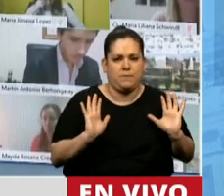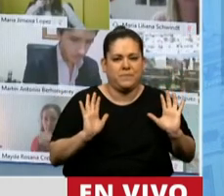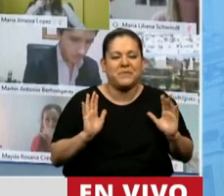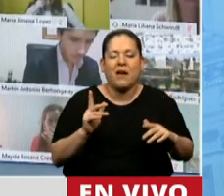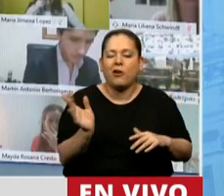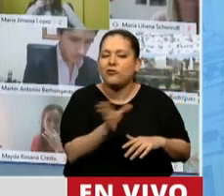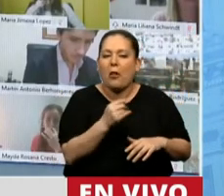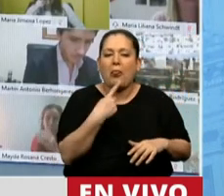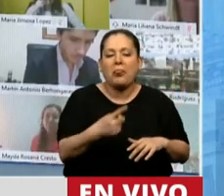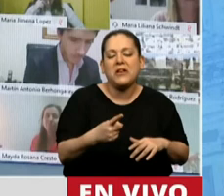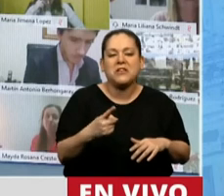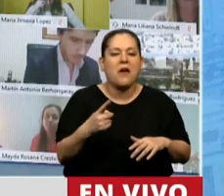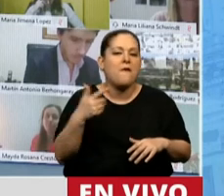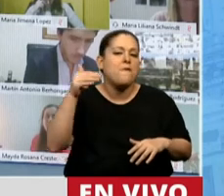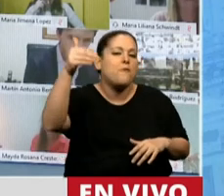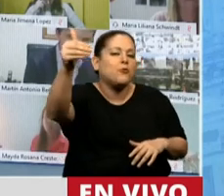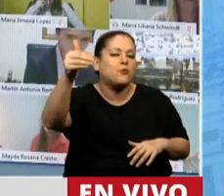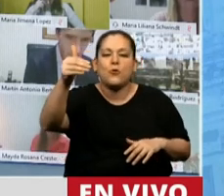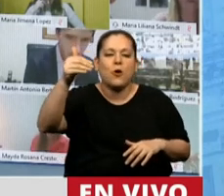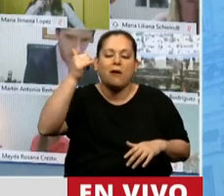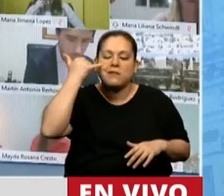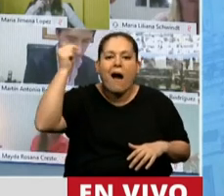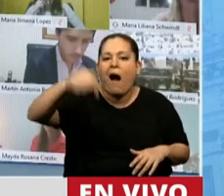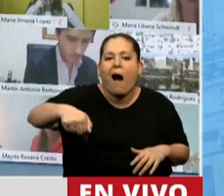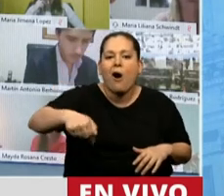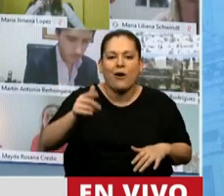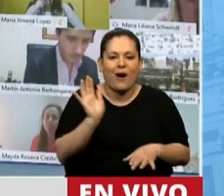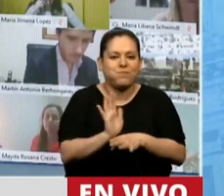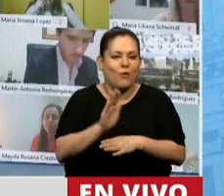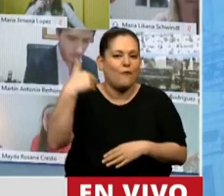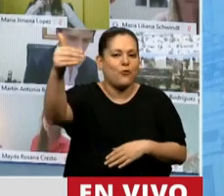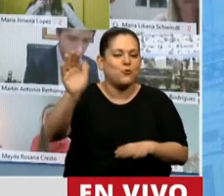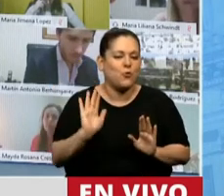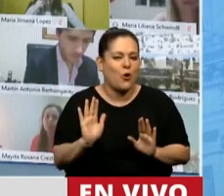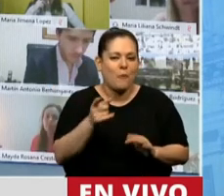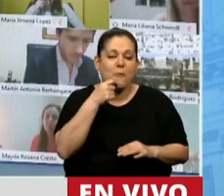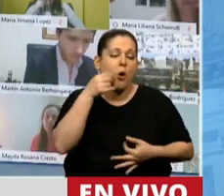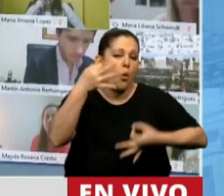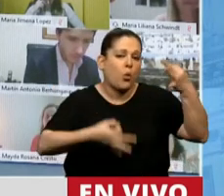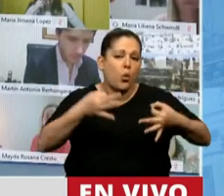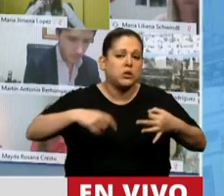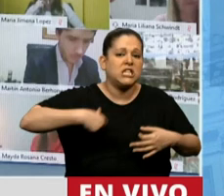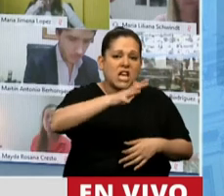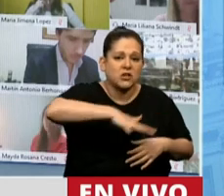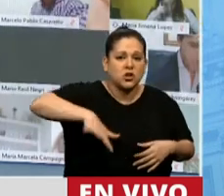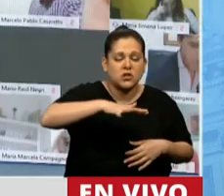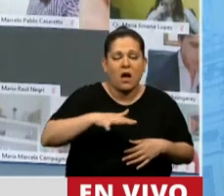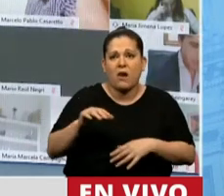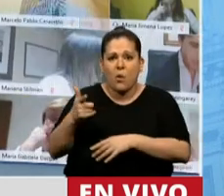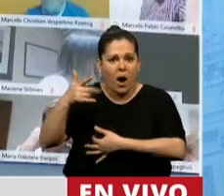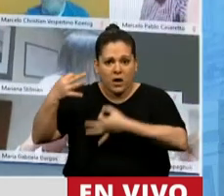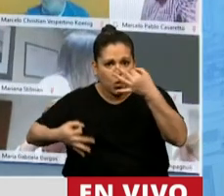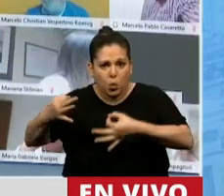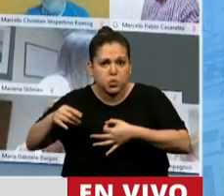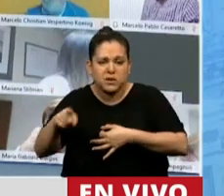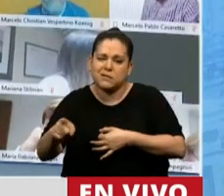decía uno de los diputados, hablar de justicia social sin hablar de justicia ambiental va